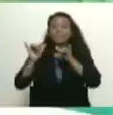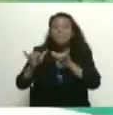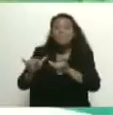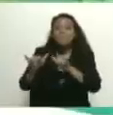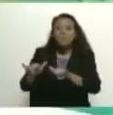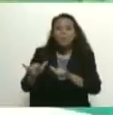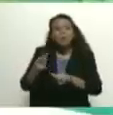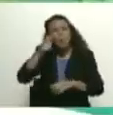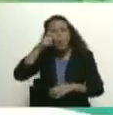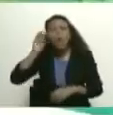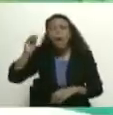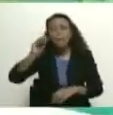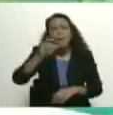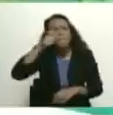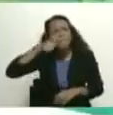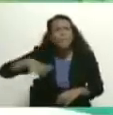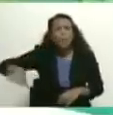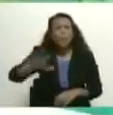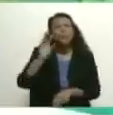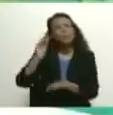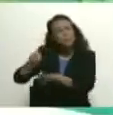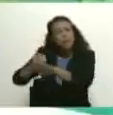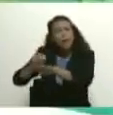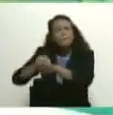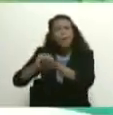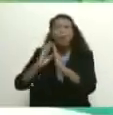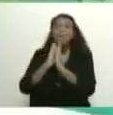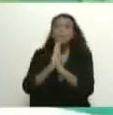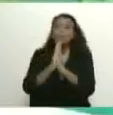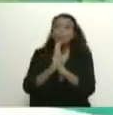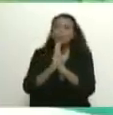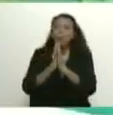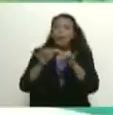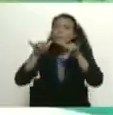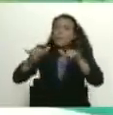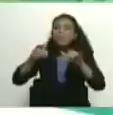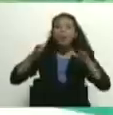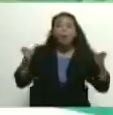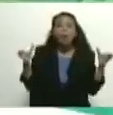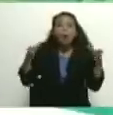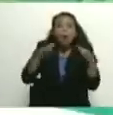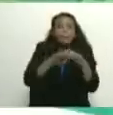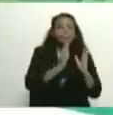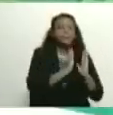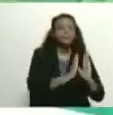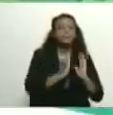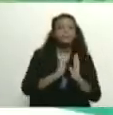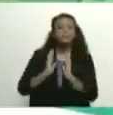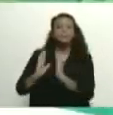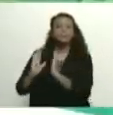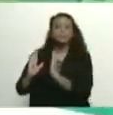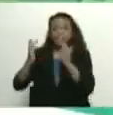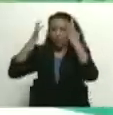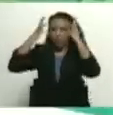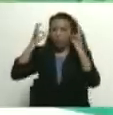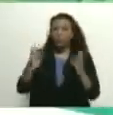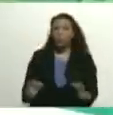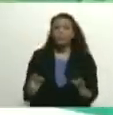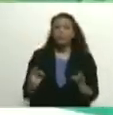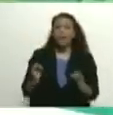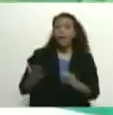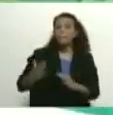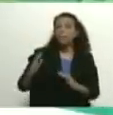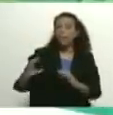Llamo al pueblo de Venezuela a la máxima organización en esta etapa. Para garantizar la